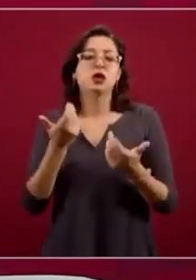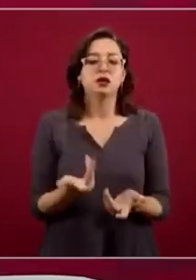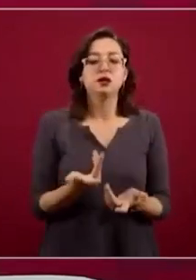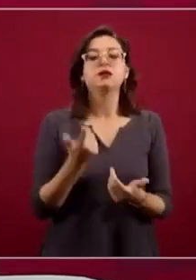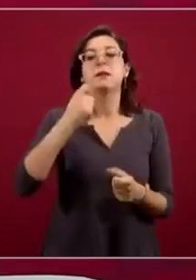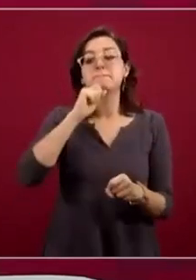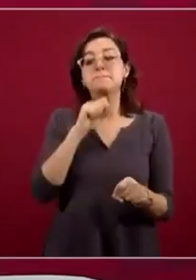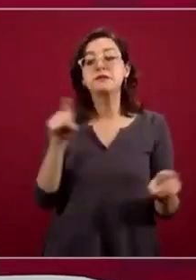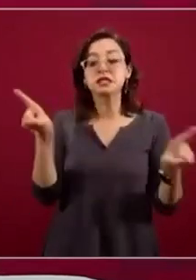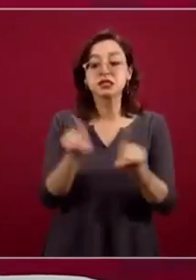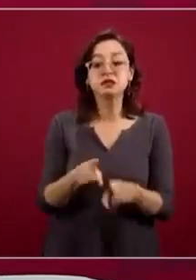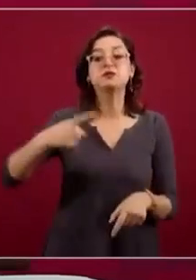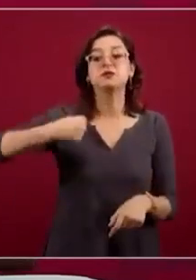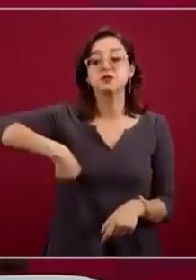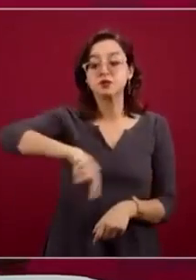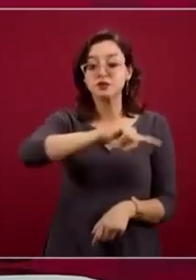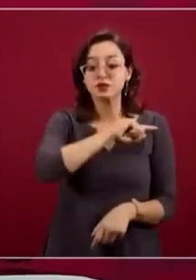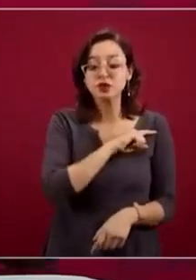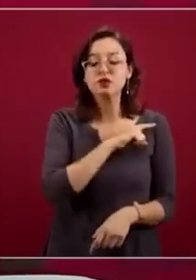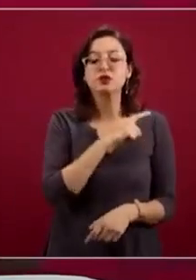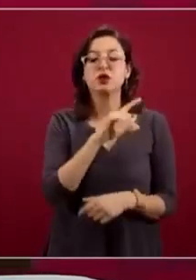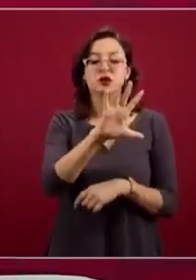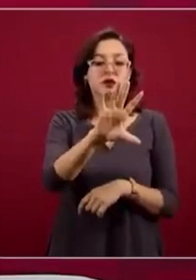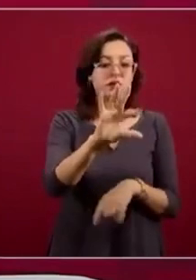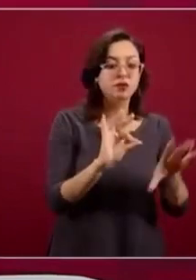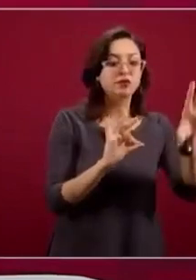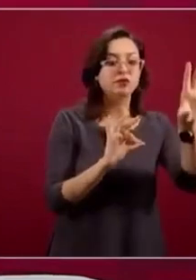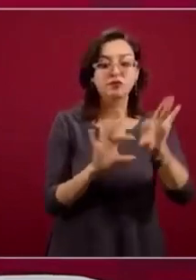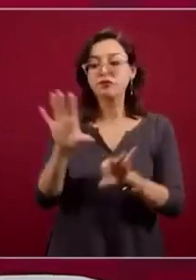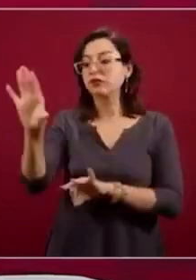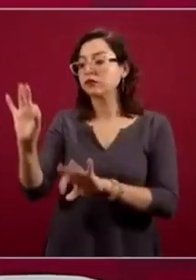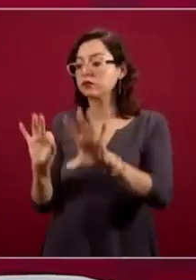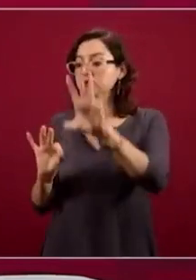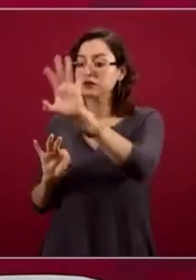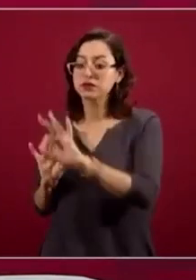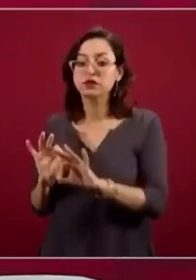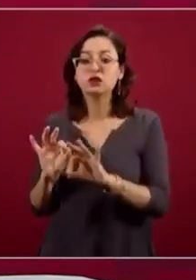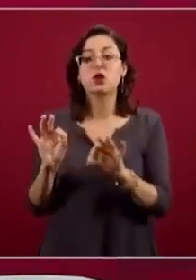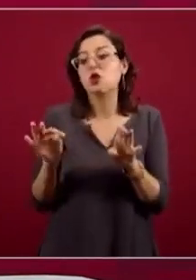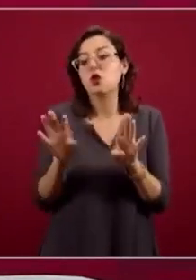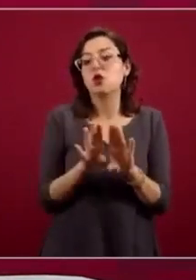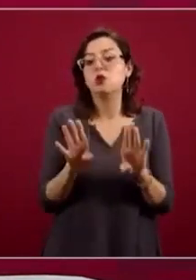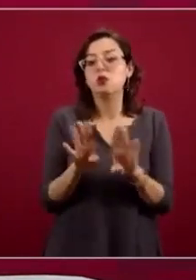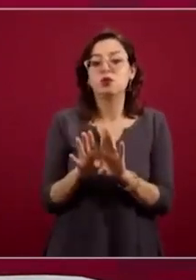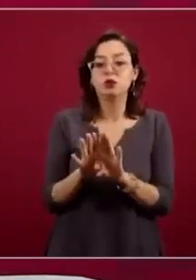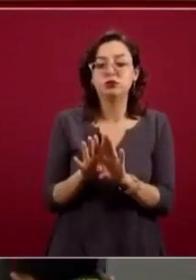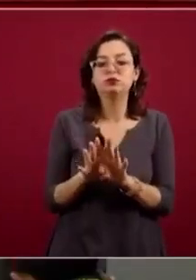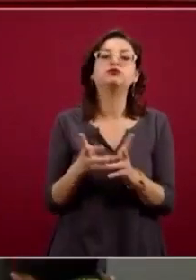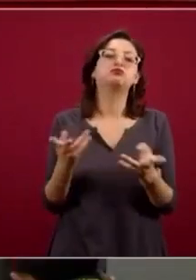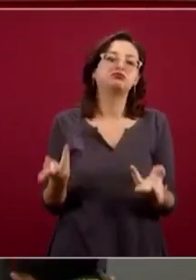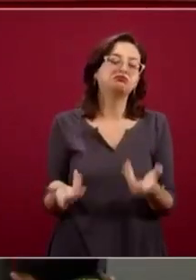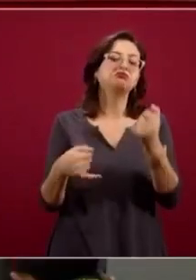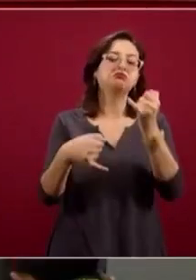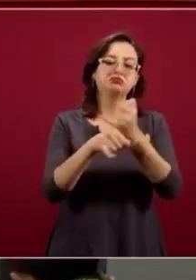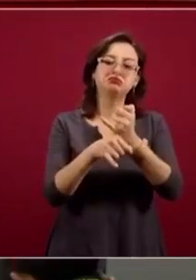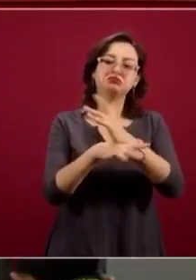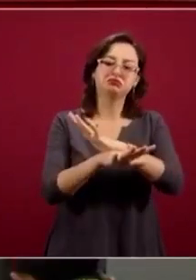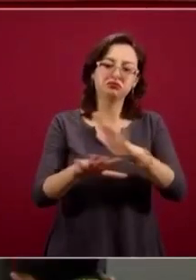también la población, las zonas donde estamos trabajando es a través de información